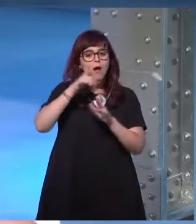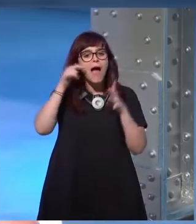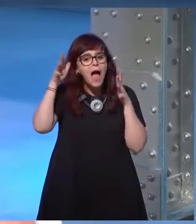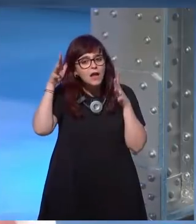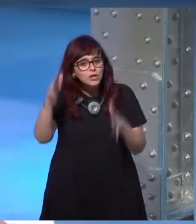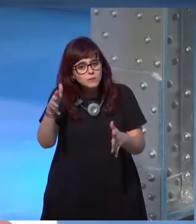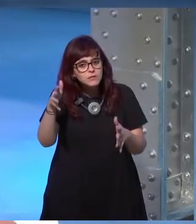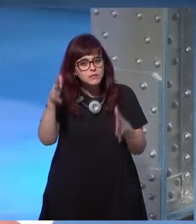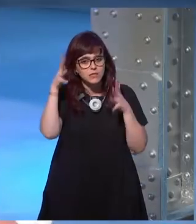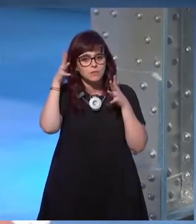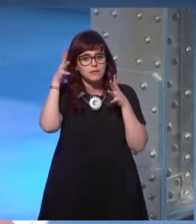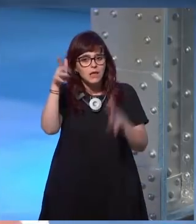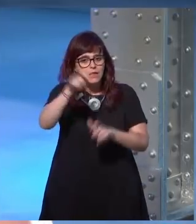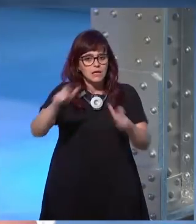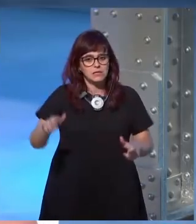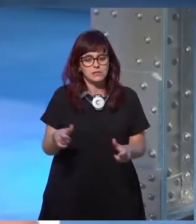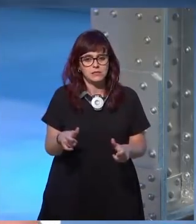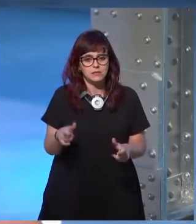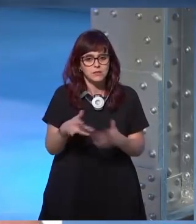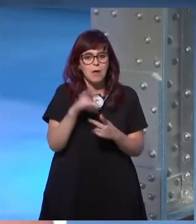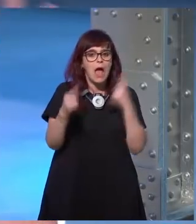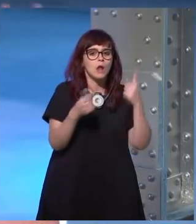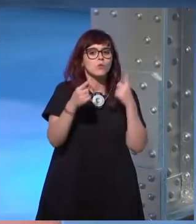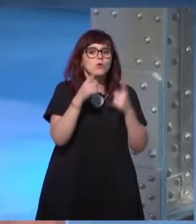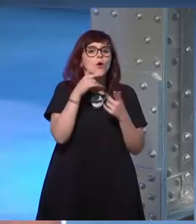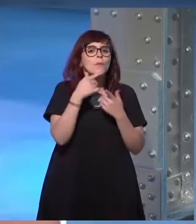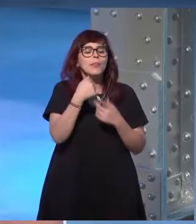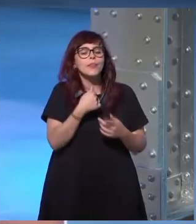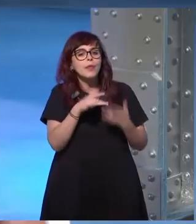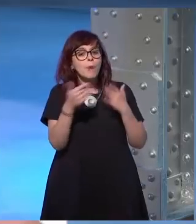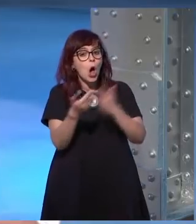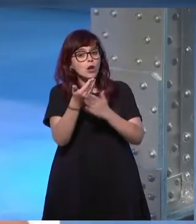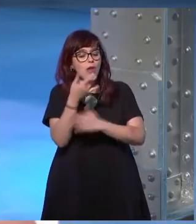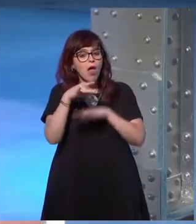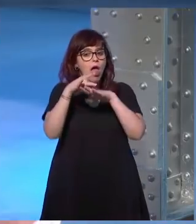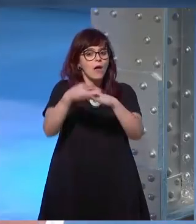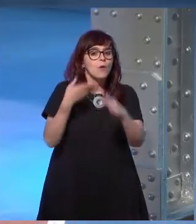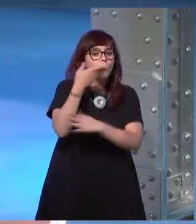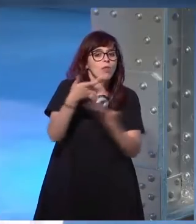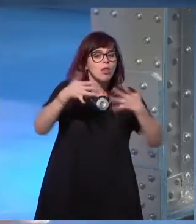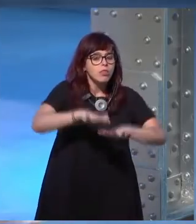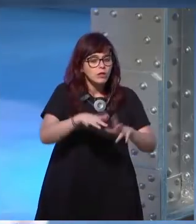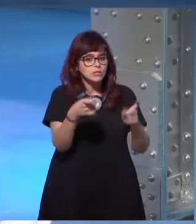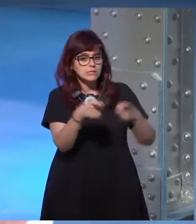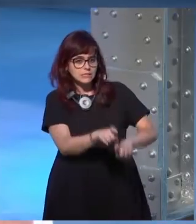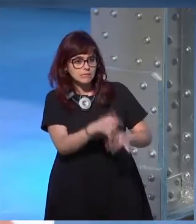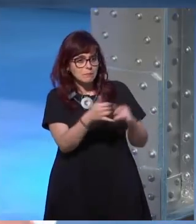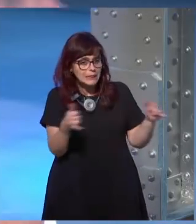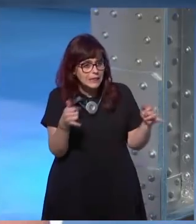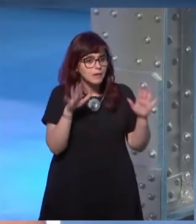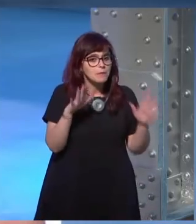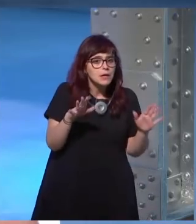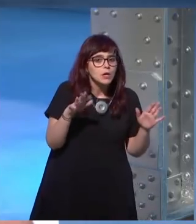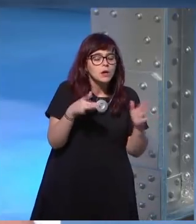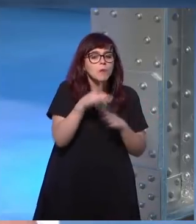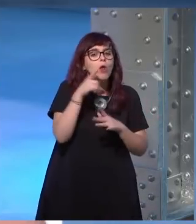recomendar a gente cuando alguien me dice puedes ir a estas jornadas o esta convención o este salón digo pues no no puedo pero